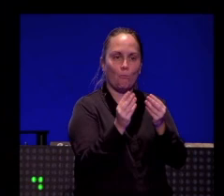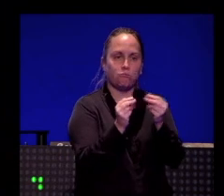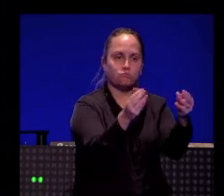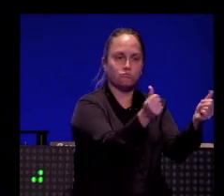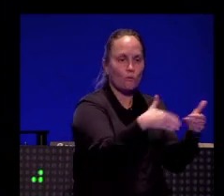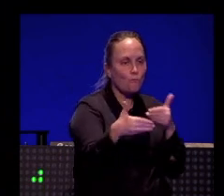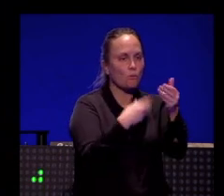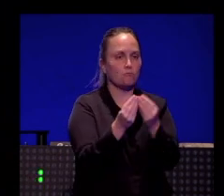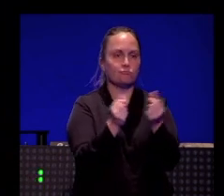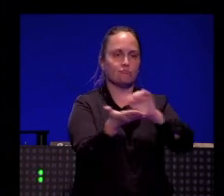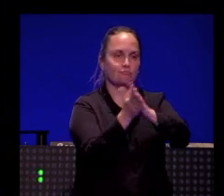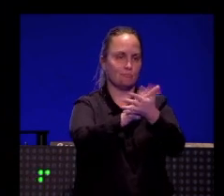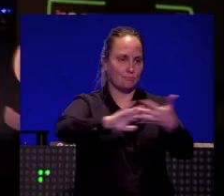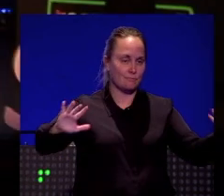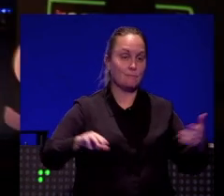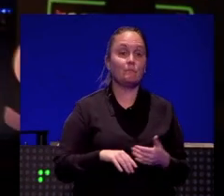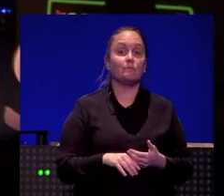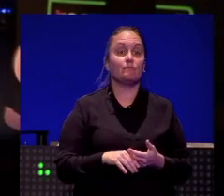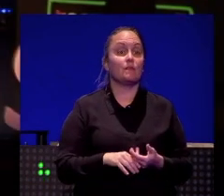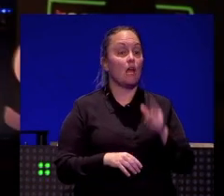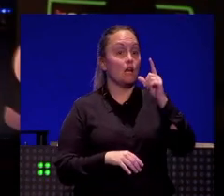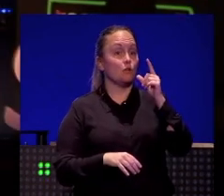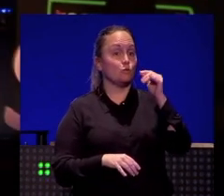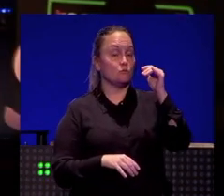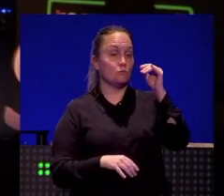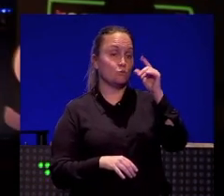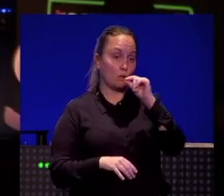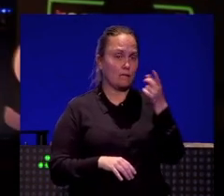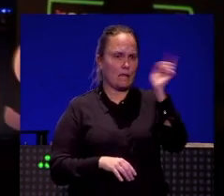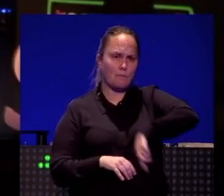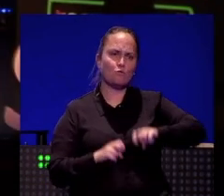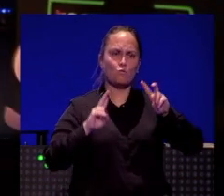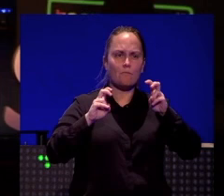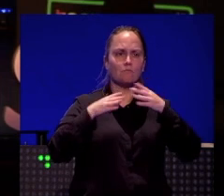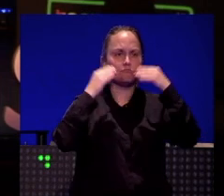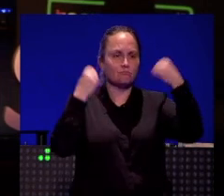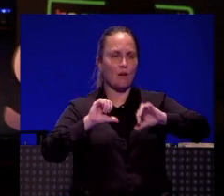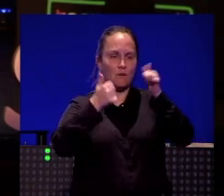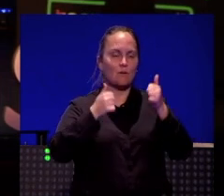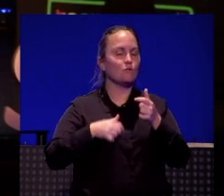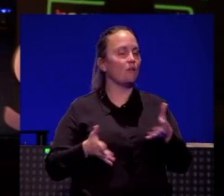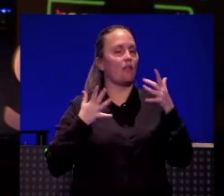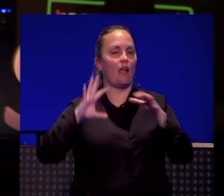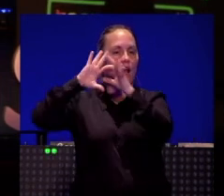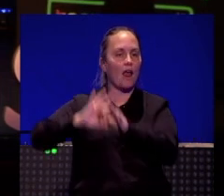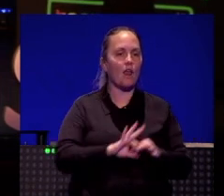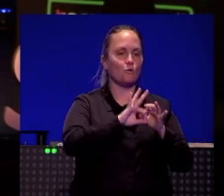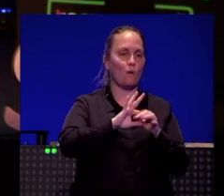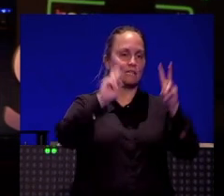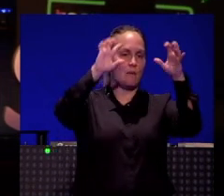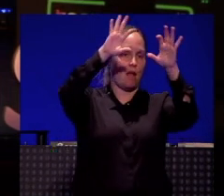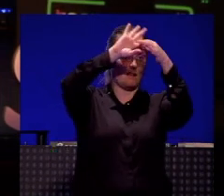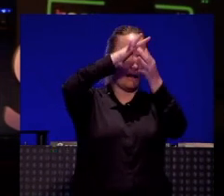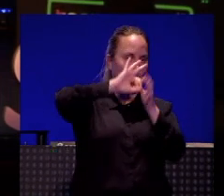¿no? En Twitter también exploramos nuevas narrativas. Hacemos muchos hilos, nos gustan mucho los hilos temáticos.